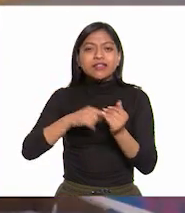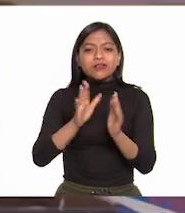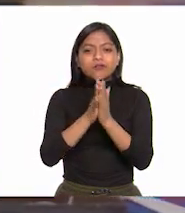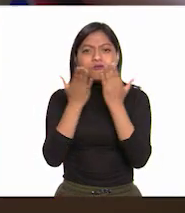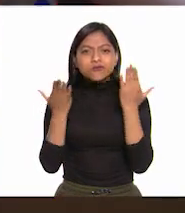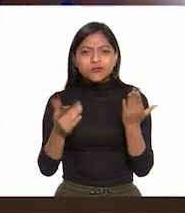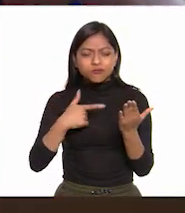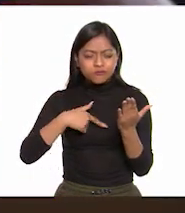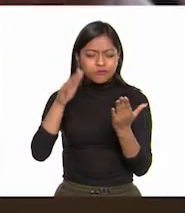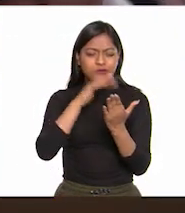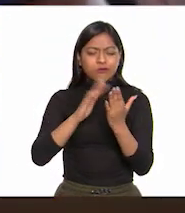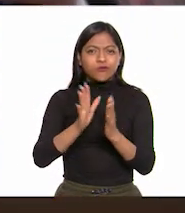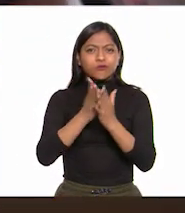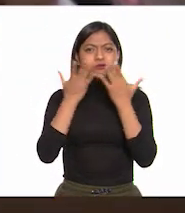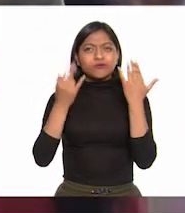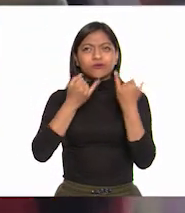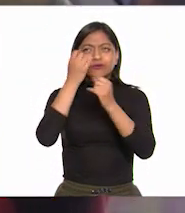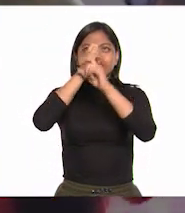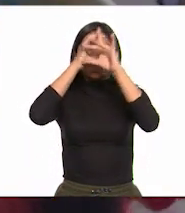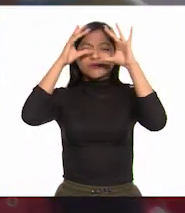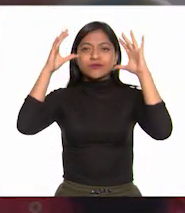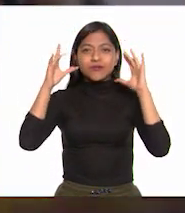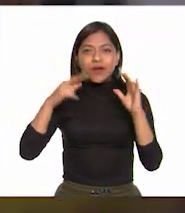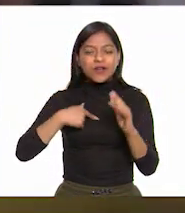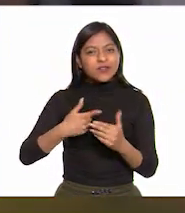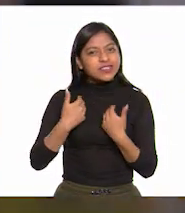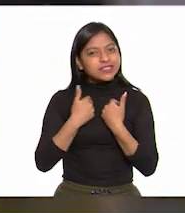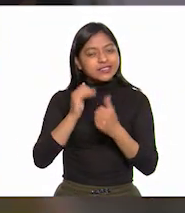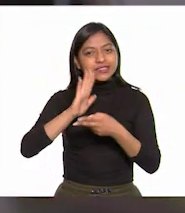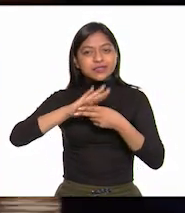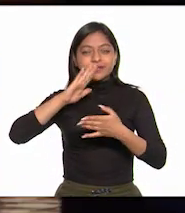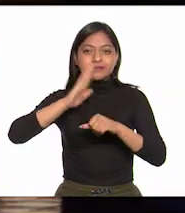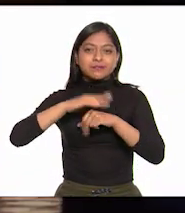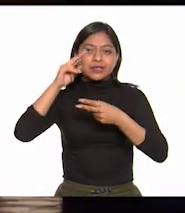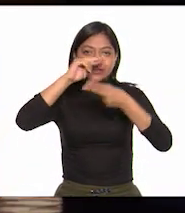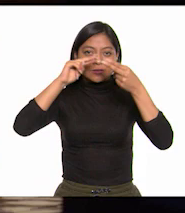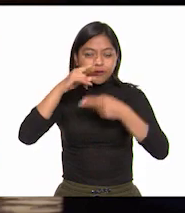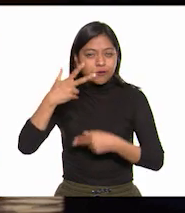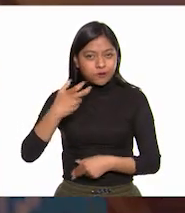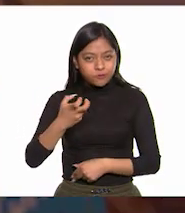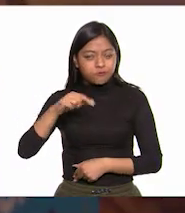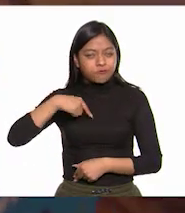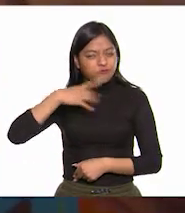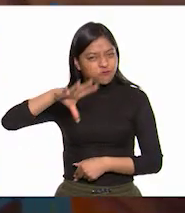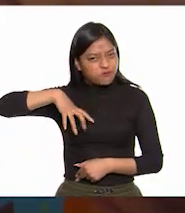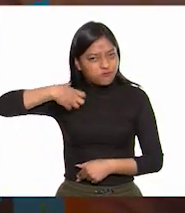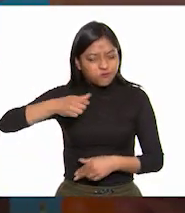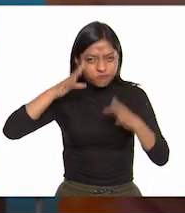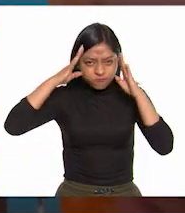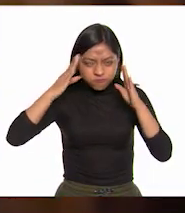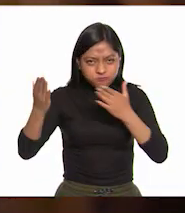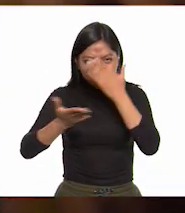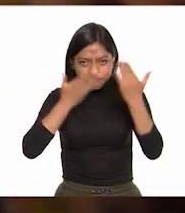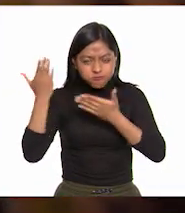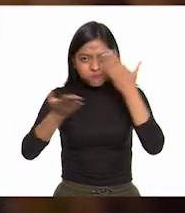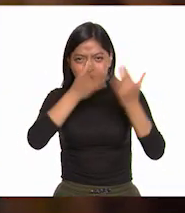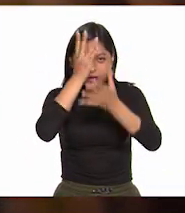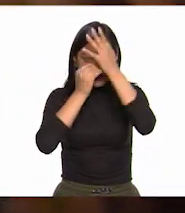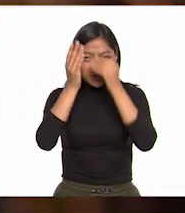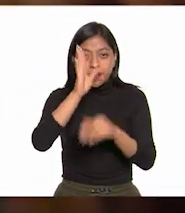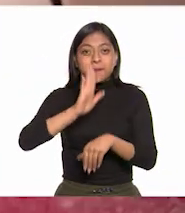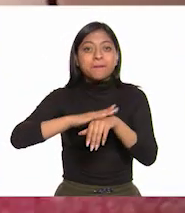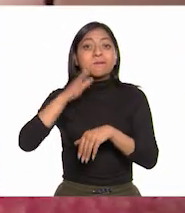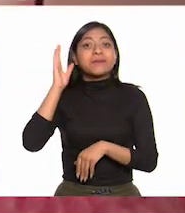que abrieron mi mundo para asomarme al universo. Desde ese momento, decidí dedicarle toda mi energía a aprender lo necesario para cumplir mi sueño,